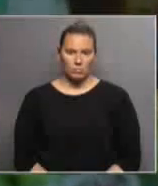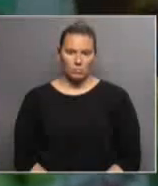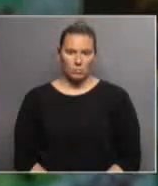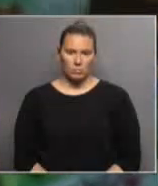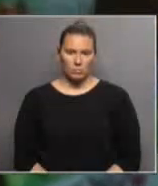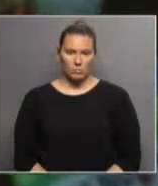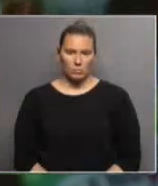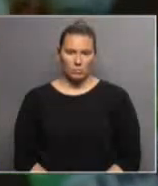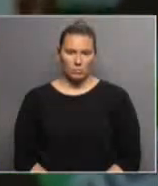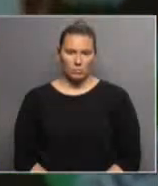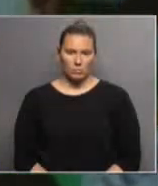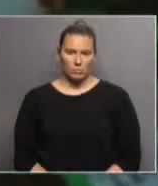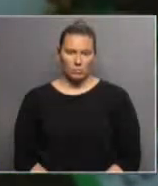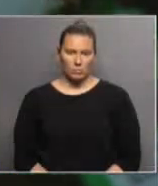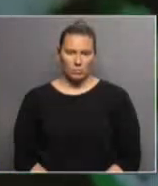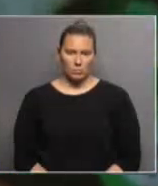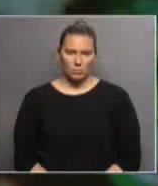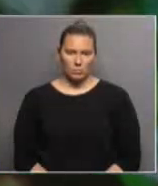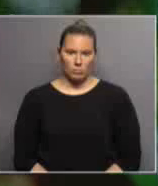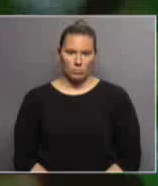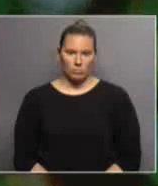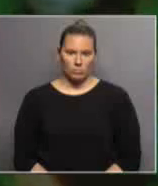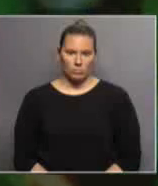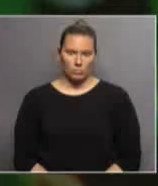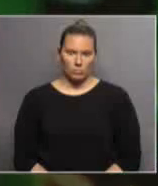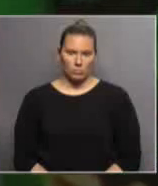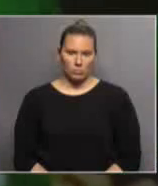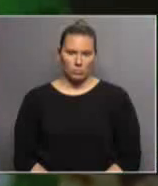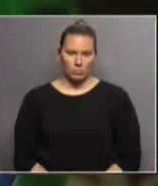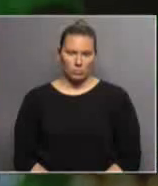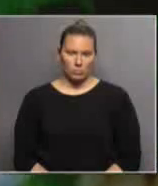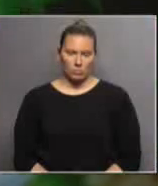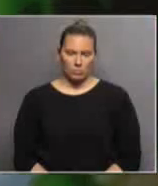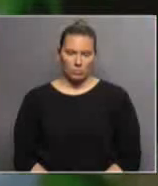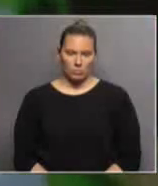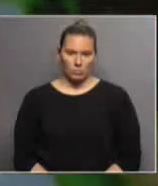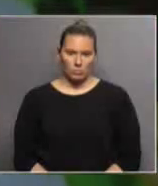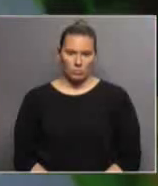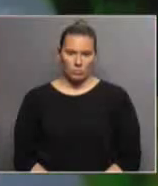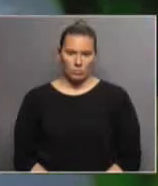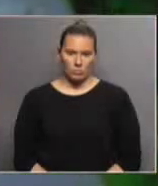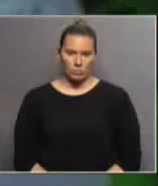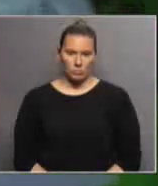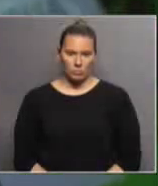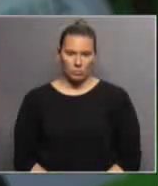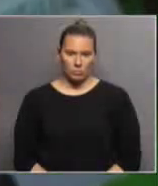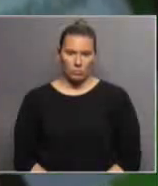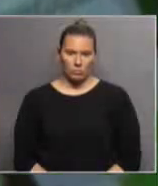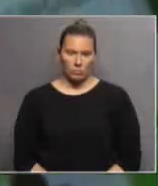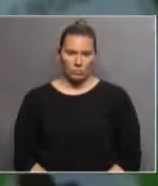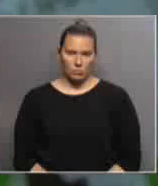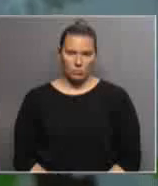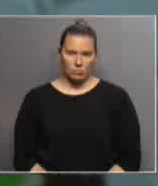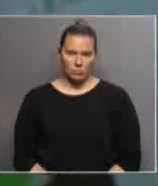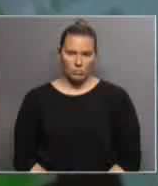necesario contar con intérpretes en todos esos ámbitos, hoy gracias a Cerezo, a la televisión,